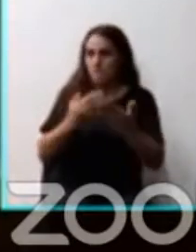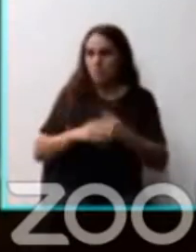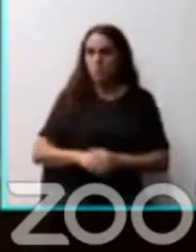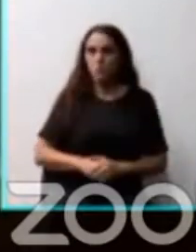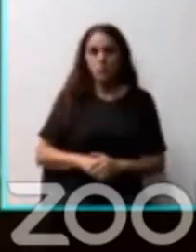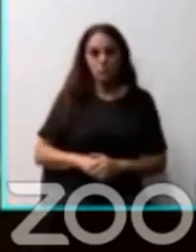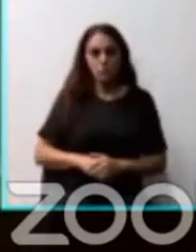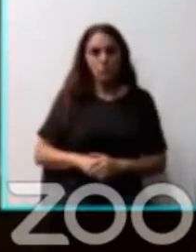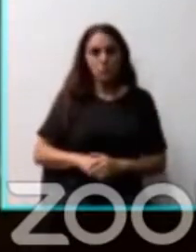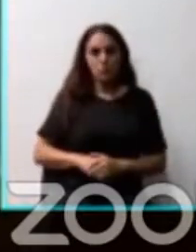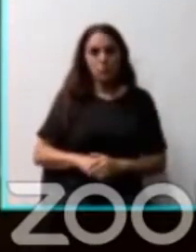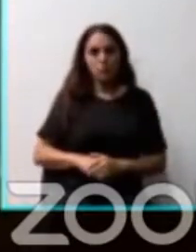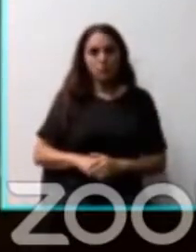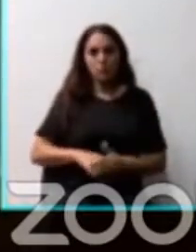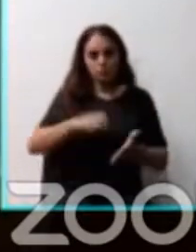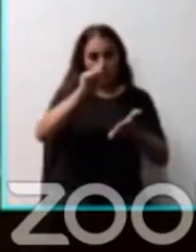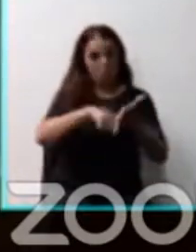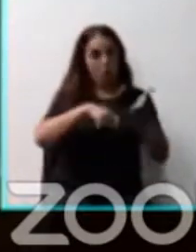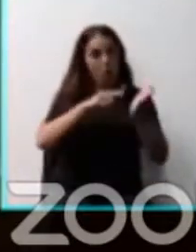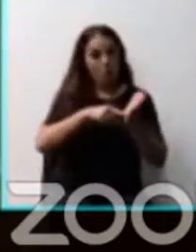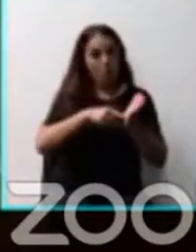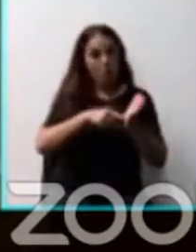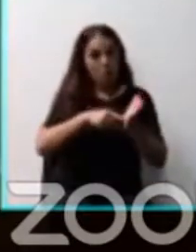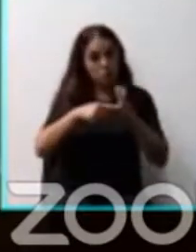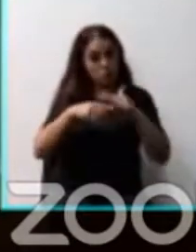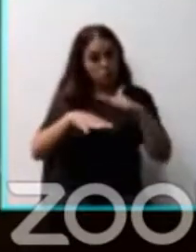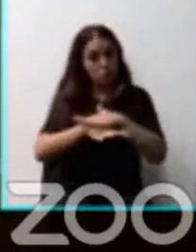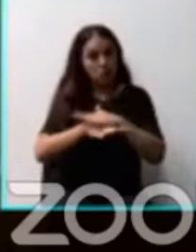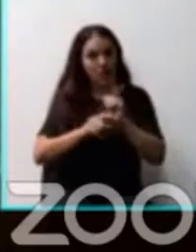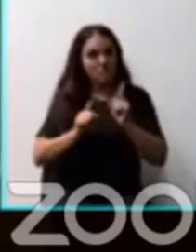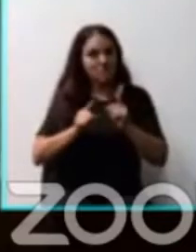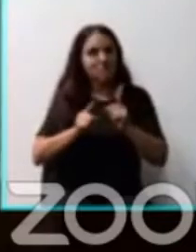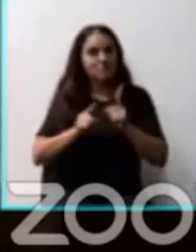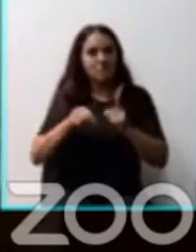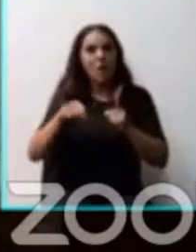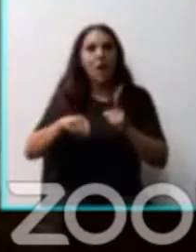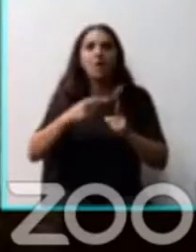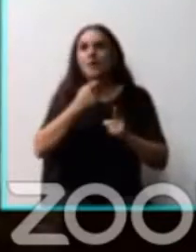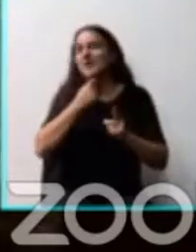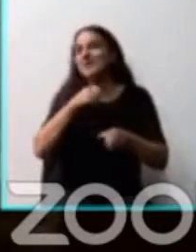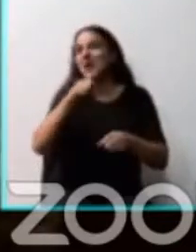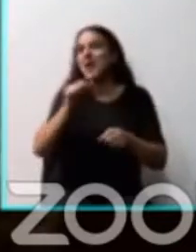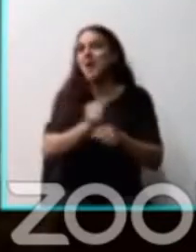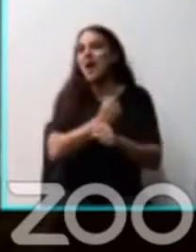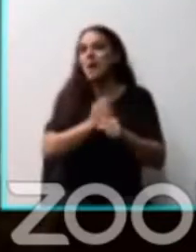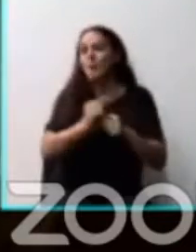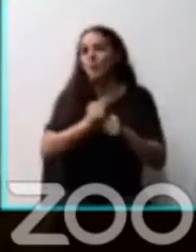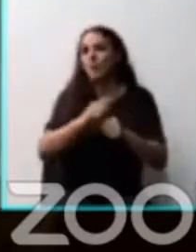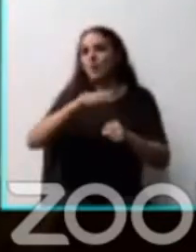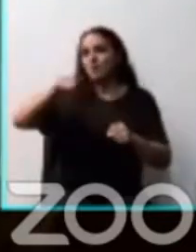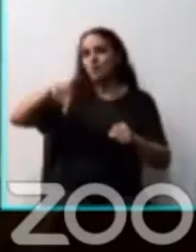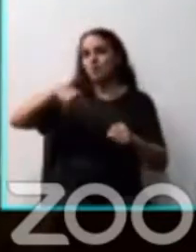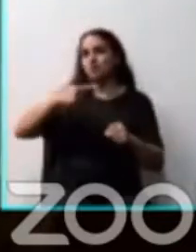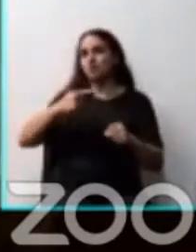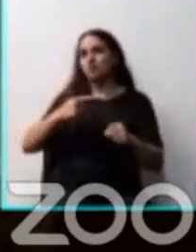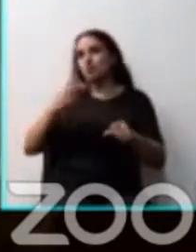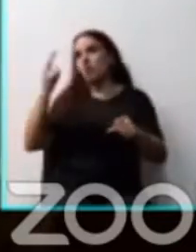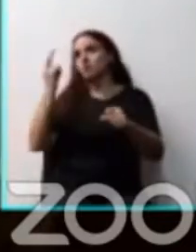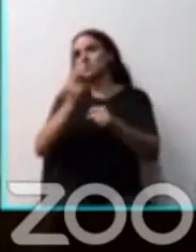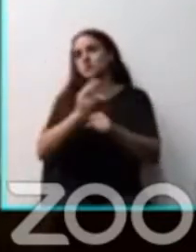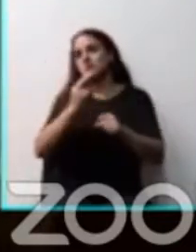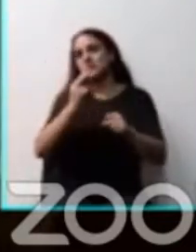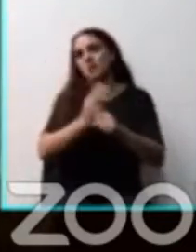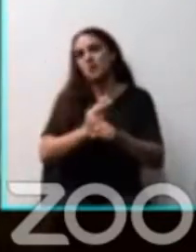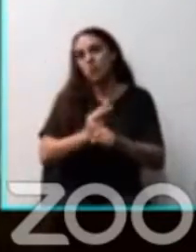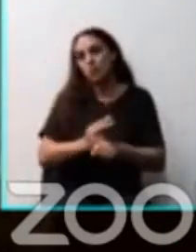Con estos convenios urbanísticos, como el que quieren aprobar, acá hoy asistimos al segundo, tercer,